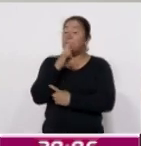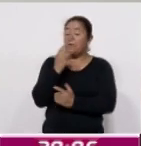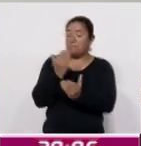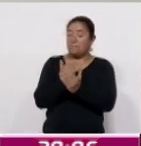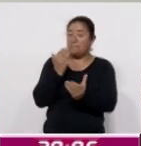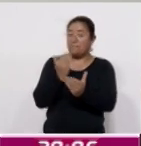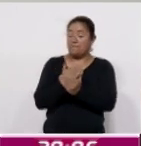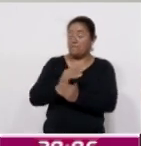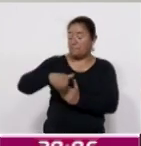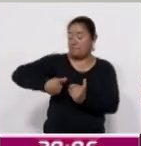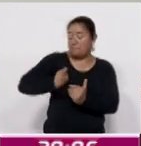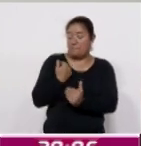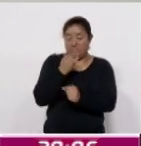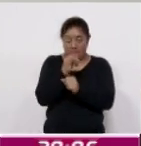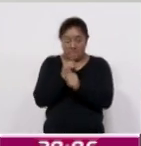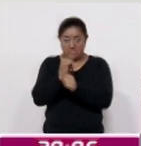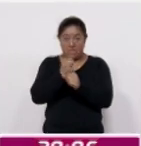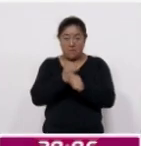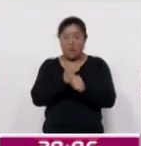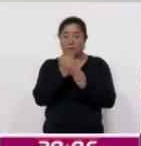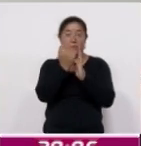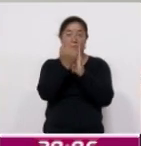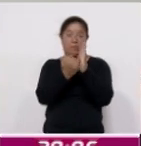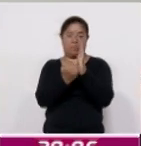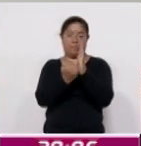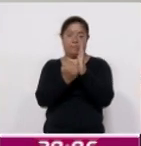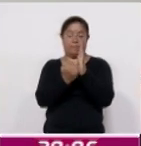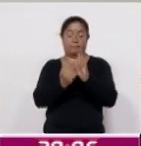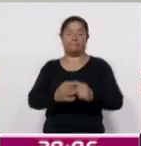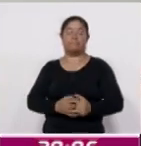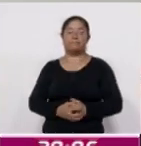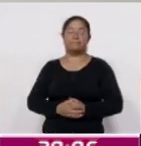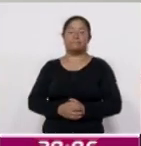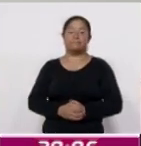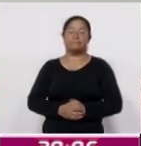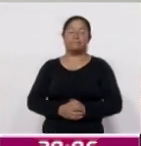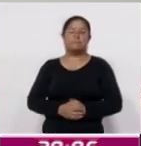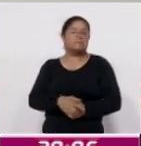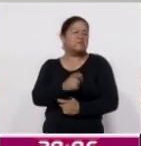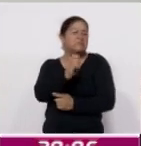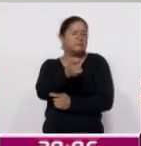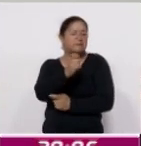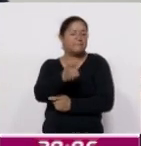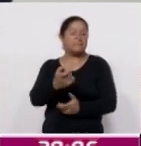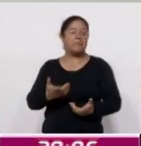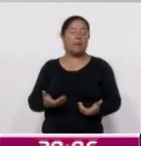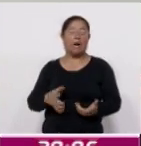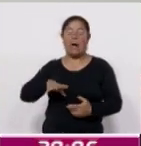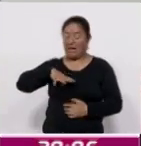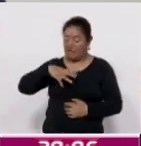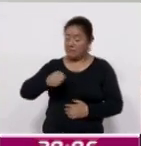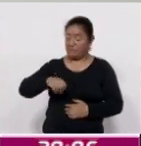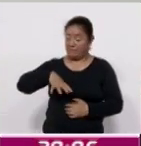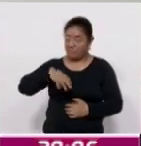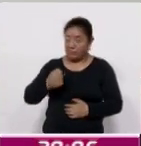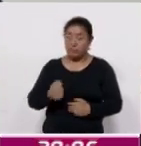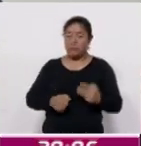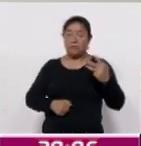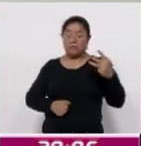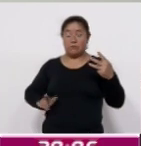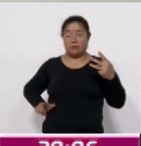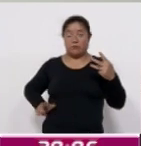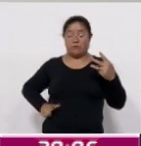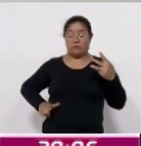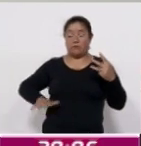presentadas. Eso quiere decir que el esfuerzo entre los tres órdenes de